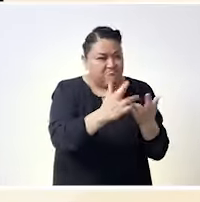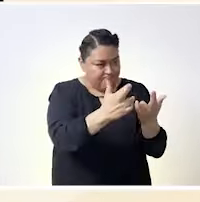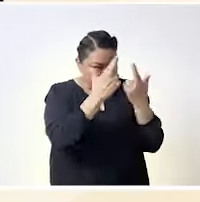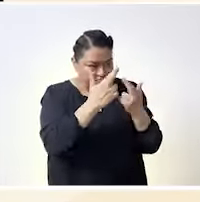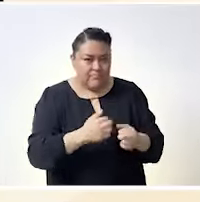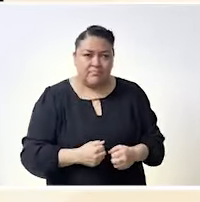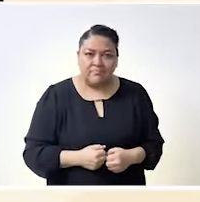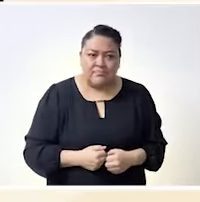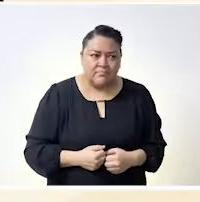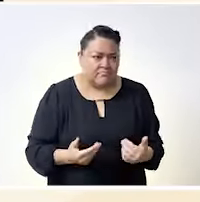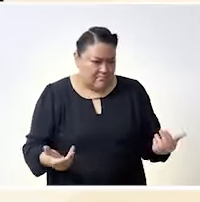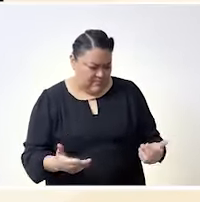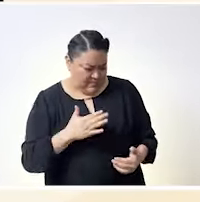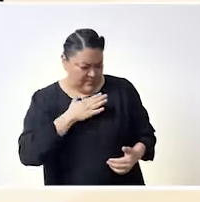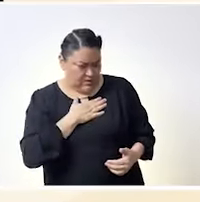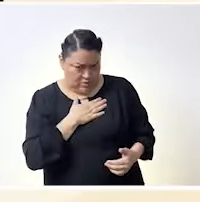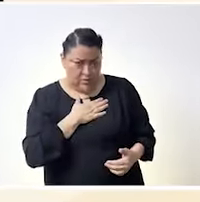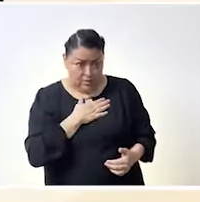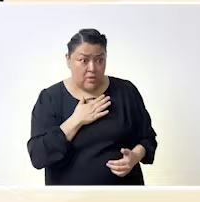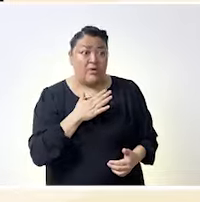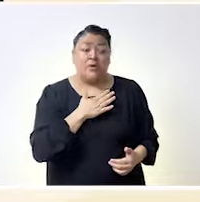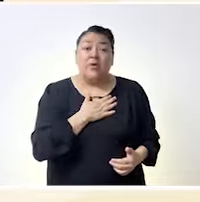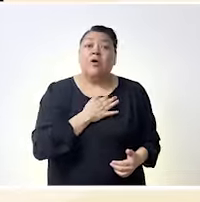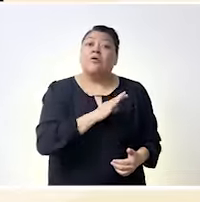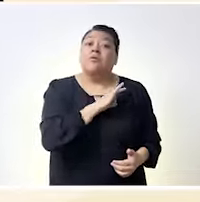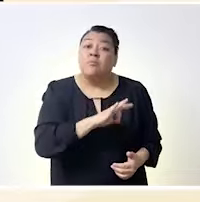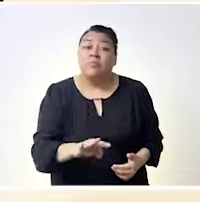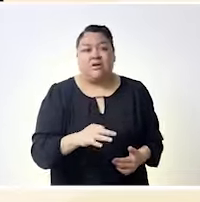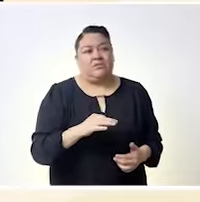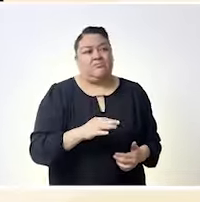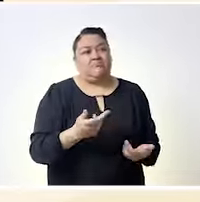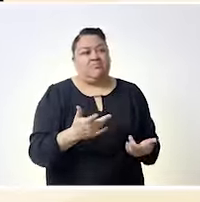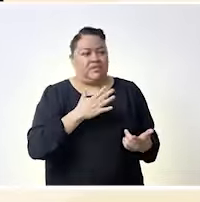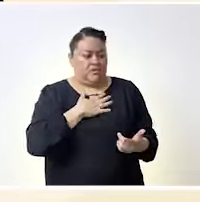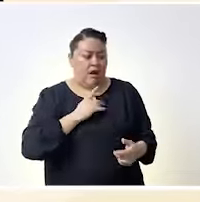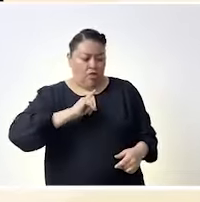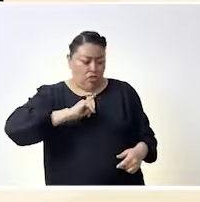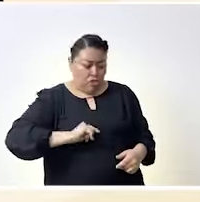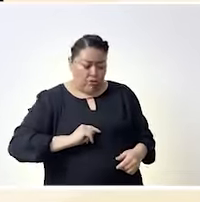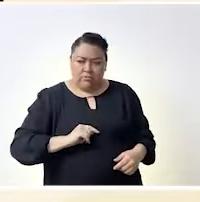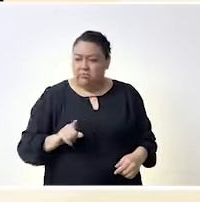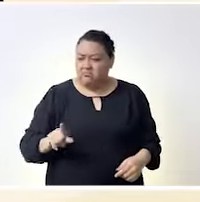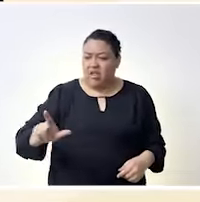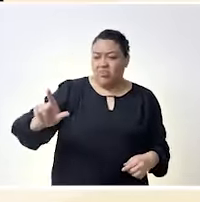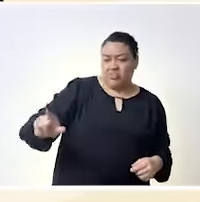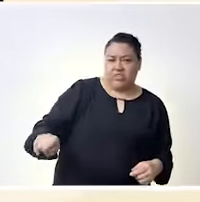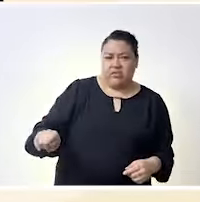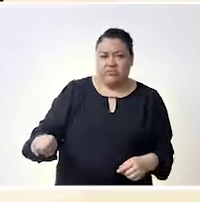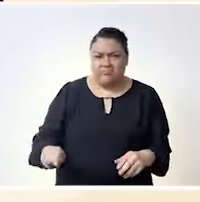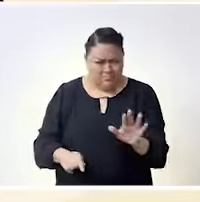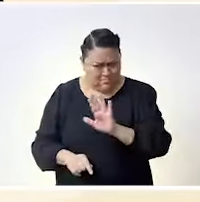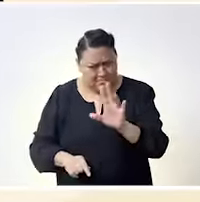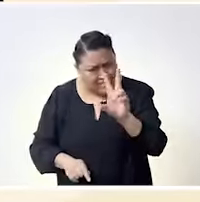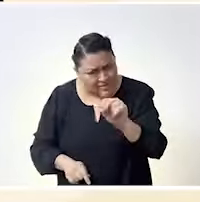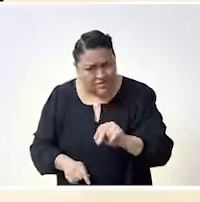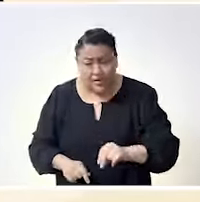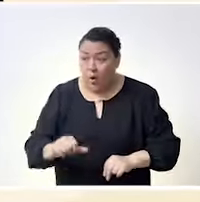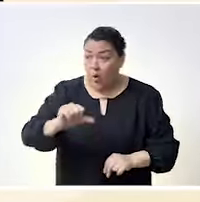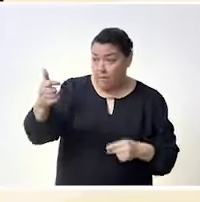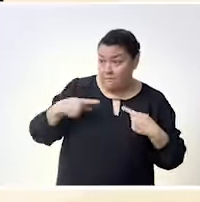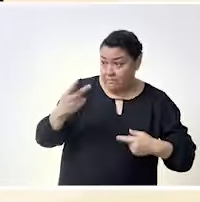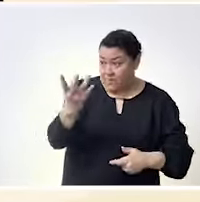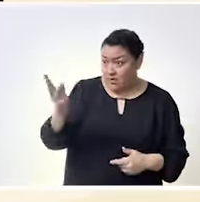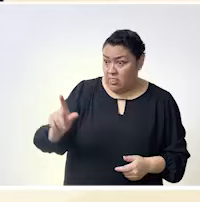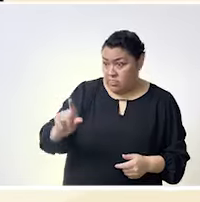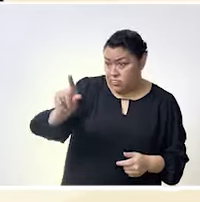de mi vida y por qué no voy a pues yo misma me voy a negar mi valor o te voy a negar el valor a cualquiera de ustedes